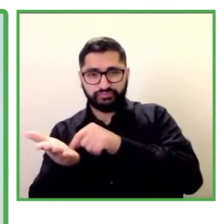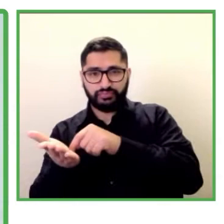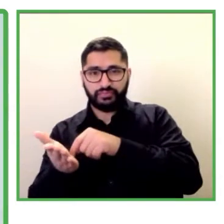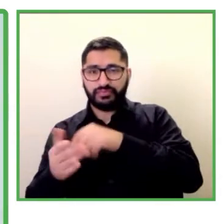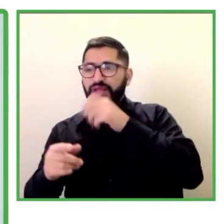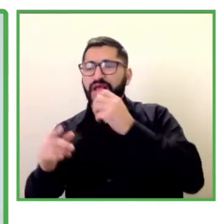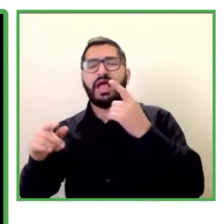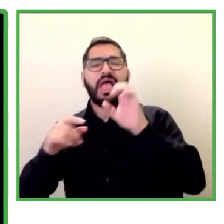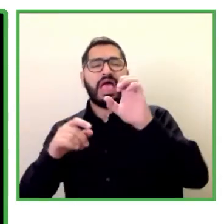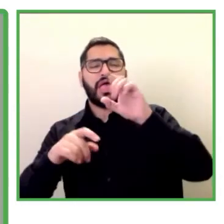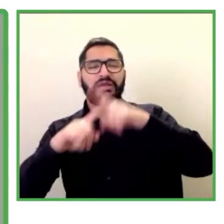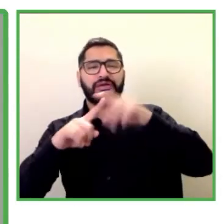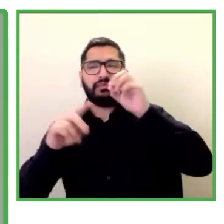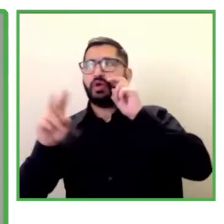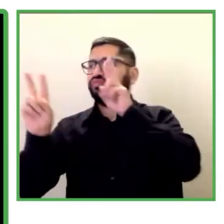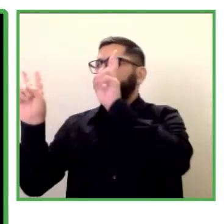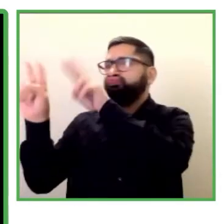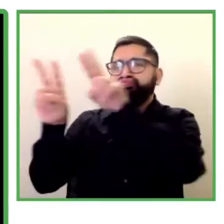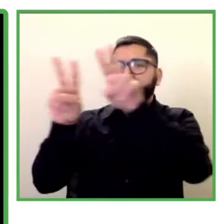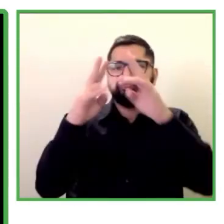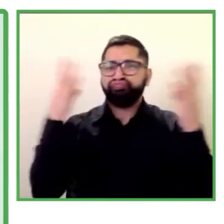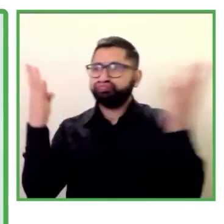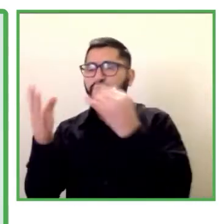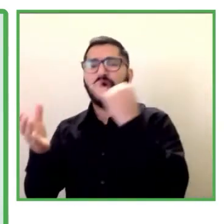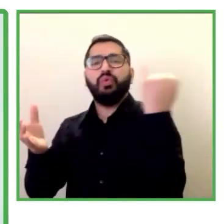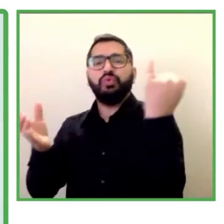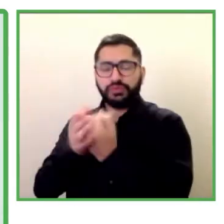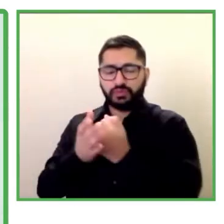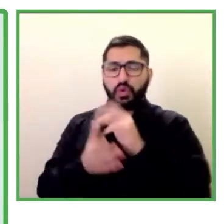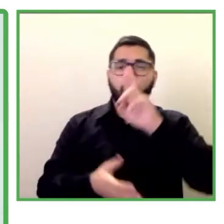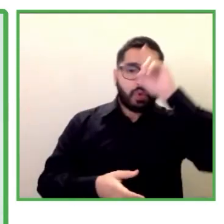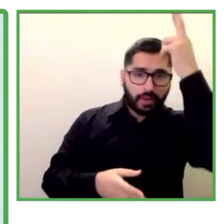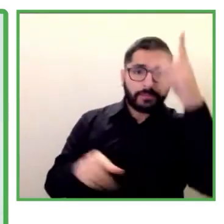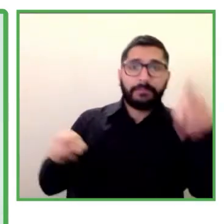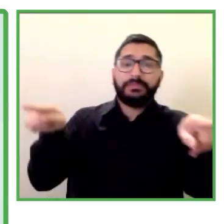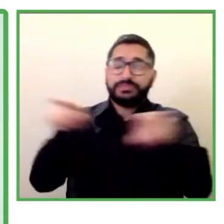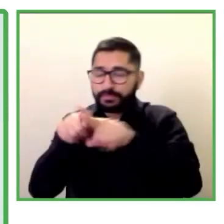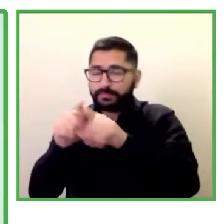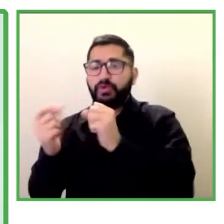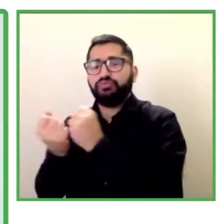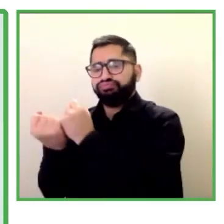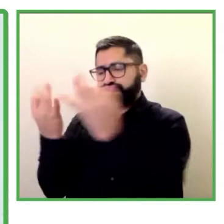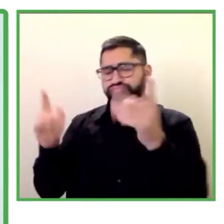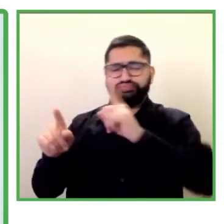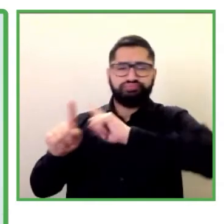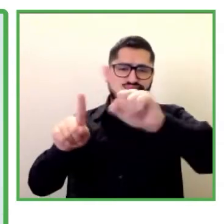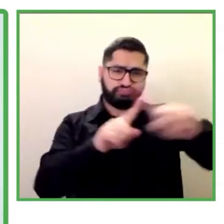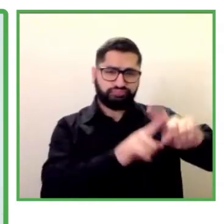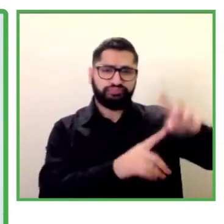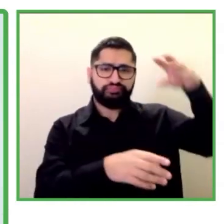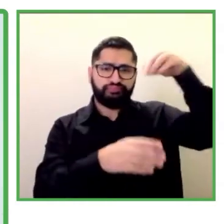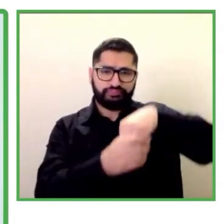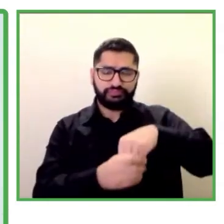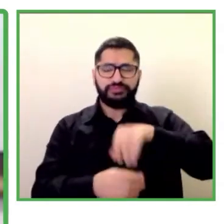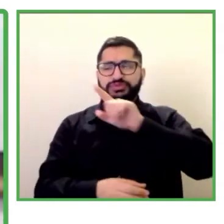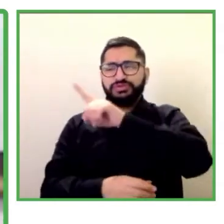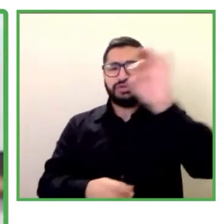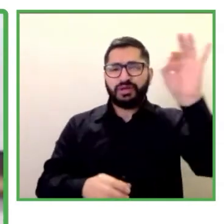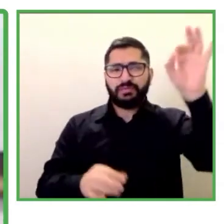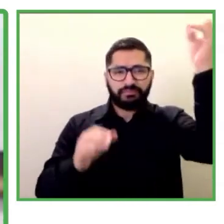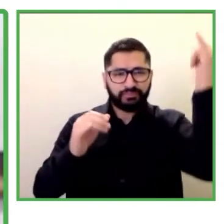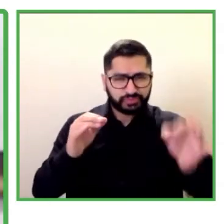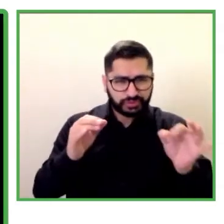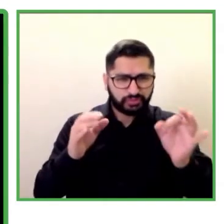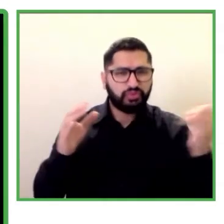más inclusivo. Es una plataforma 100% accesible que es para potenciar la efectiva inclusión laboral de las personas con discapacidad.